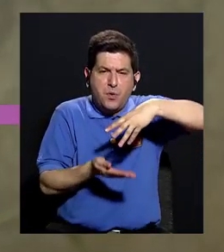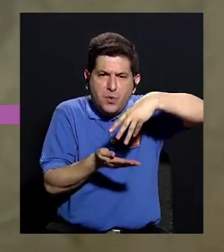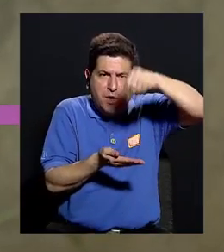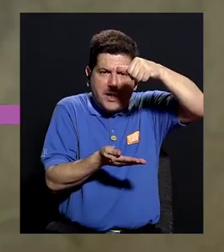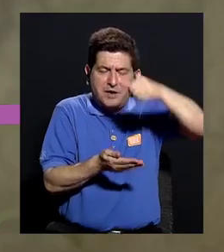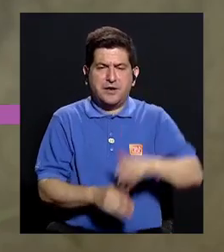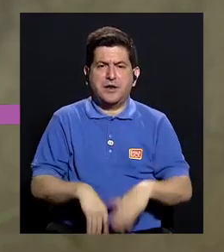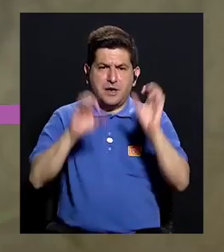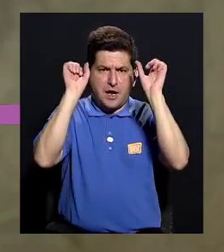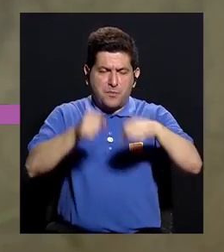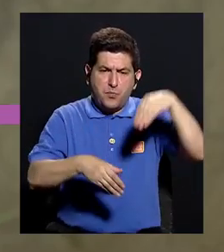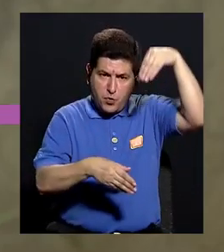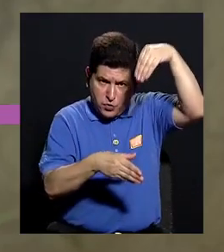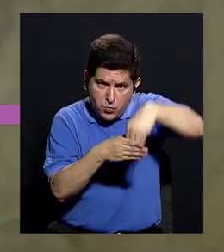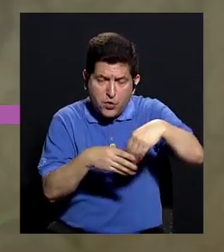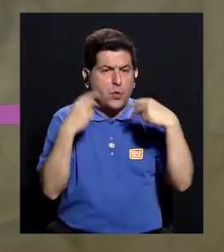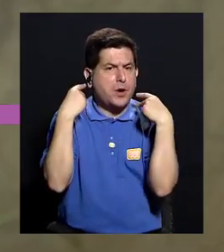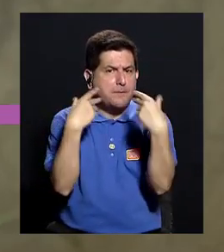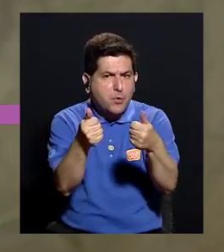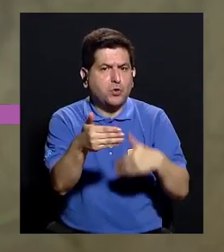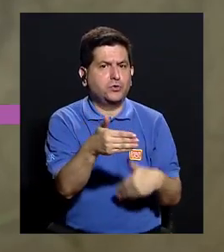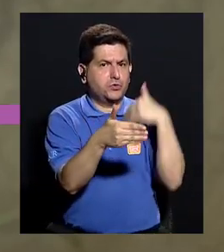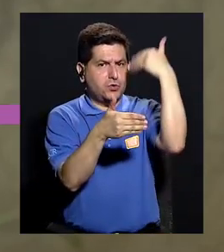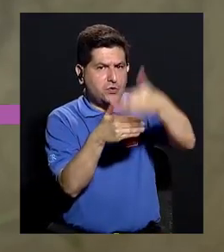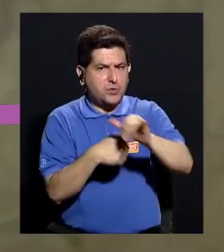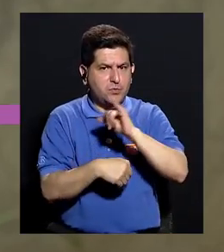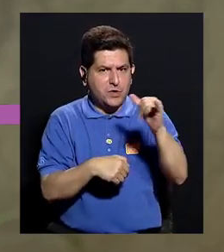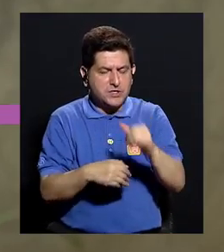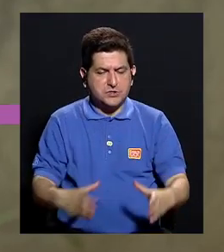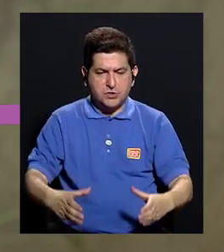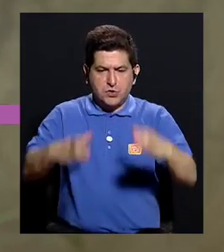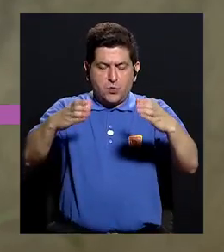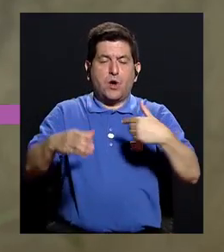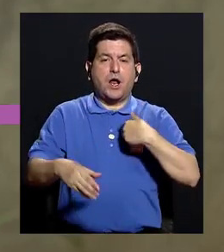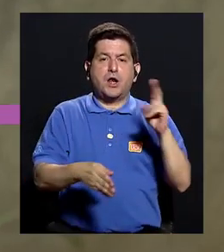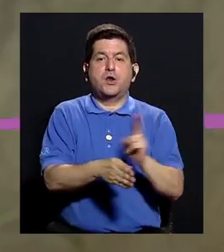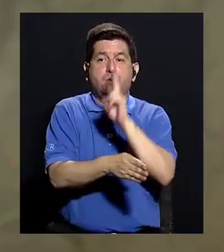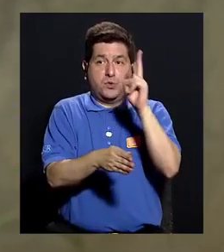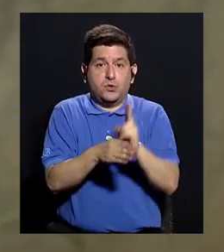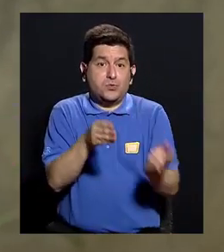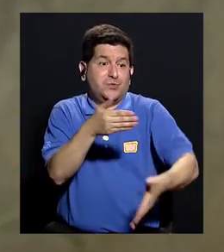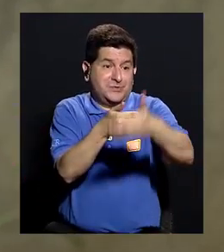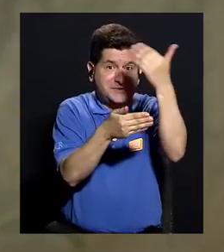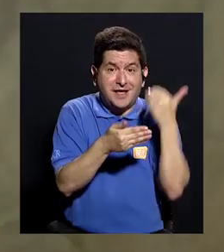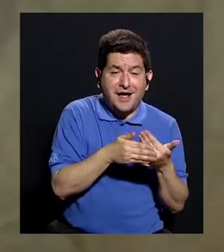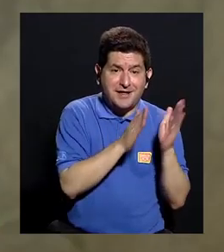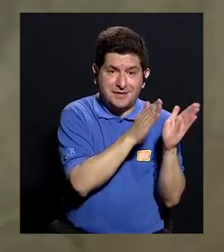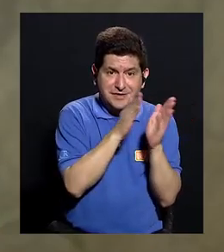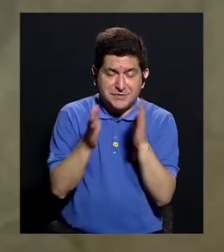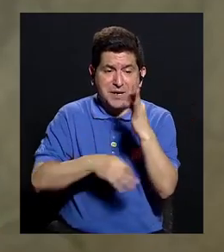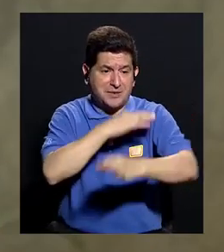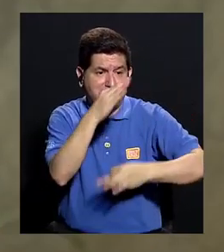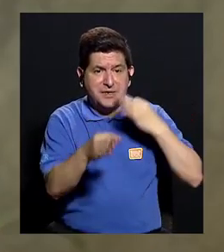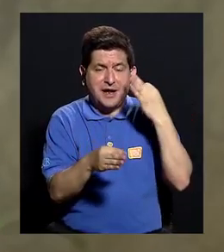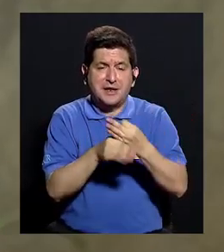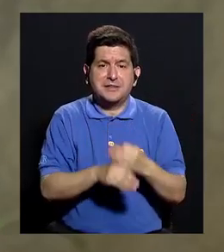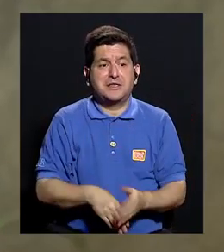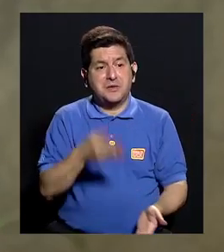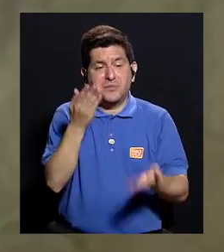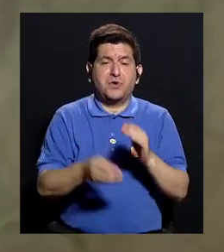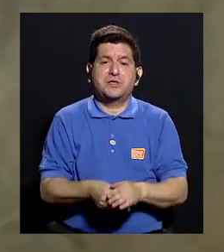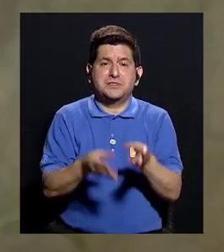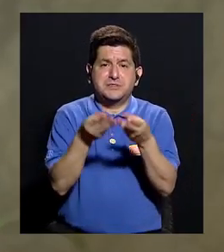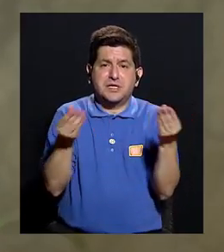de gluten, puedo introducirlo inmediatamente después en el mismo recipiente donde utilicé para preparar algún tipo de